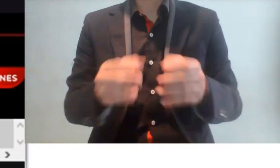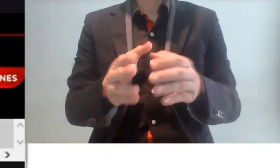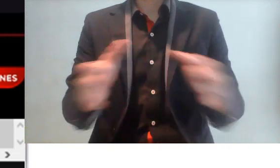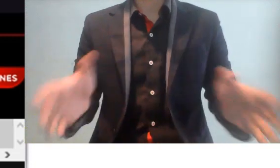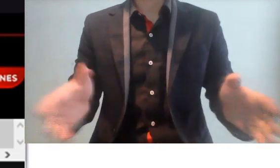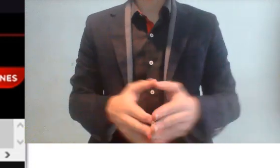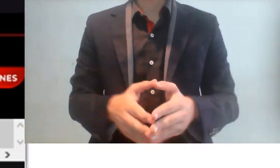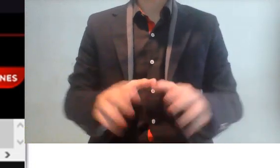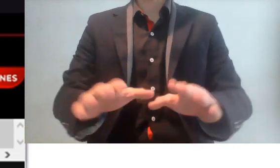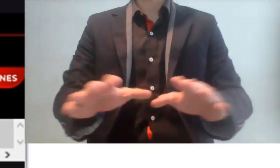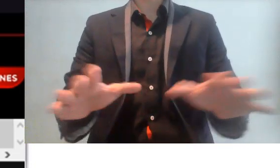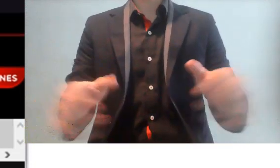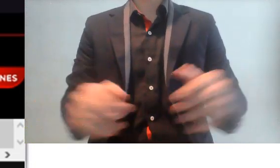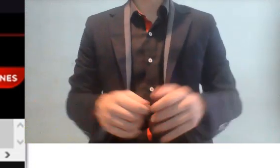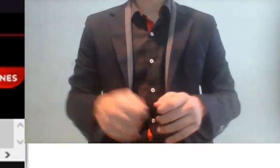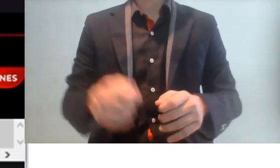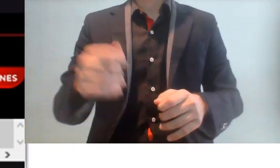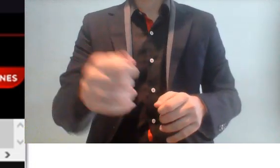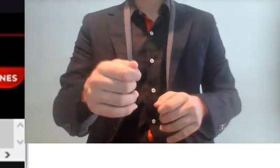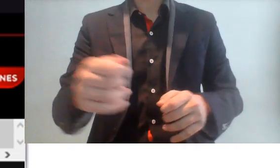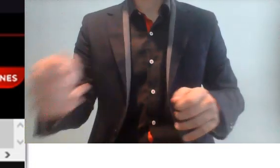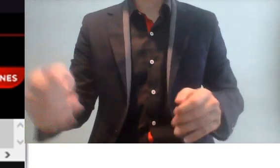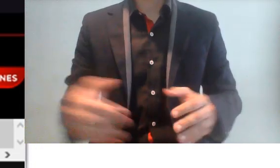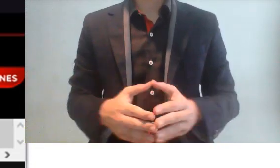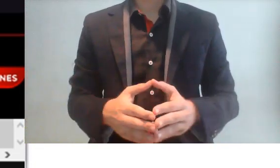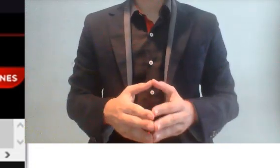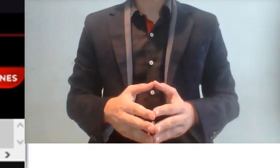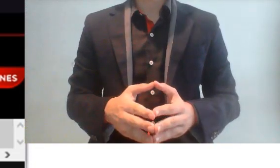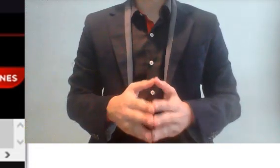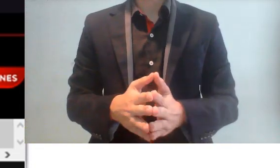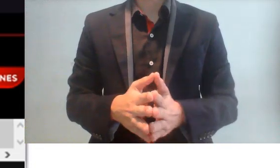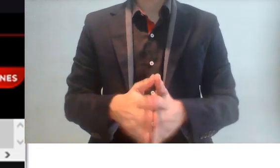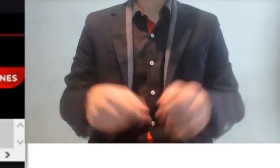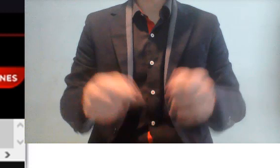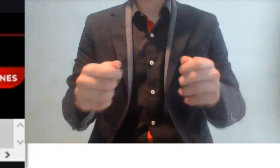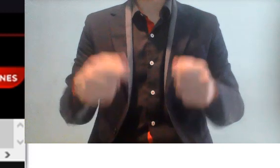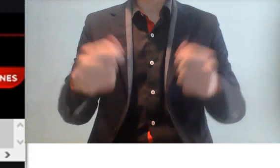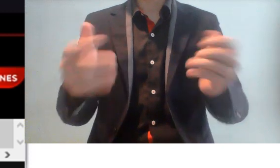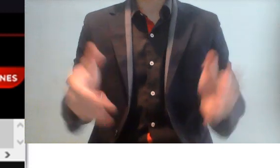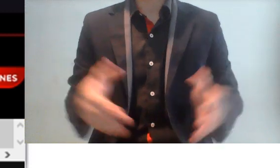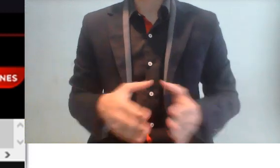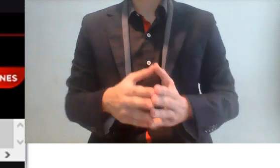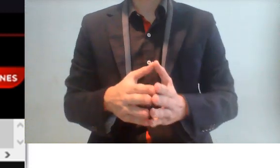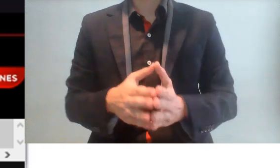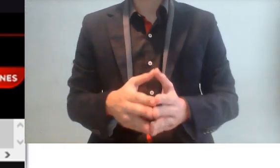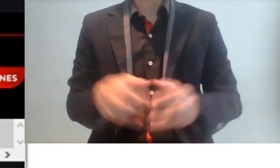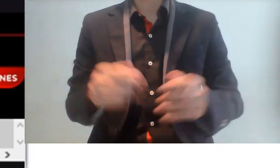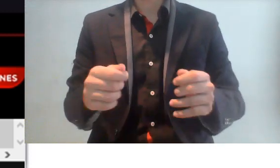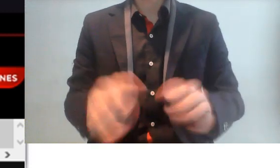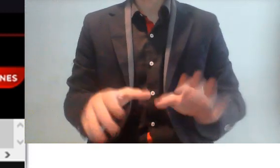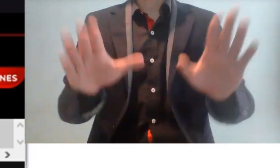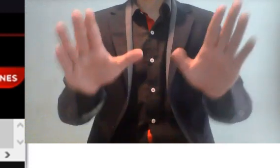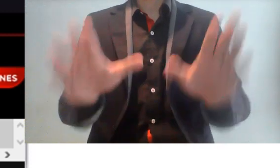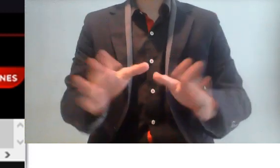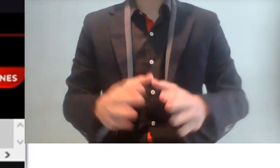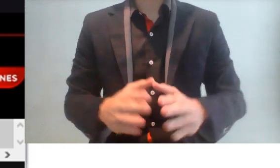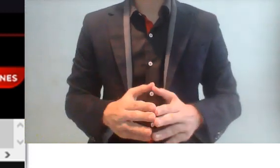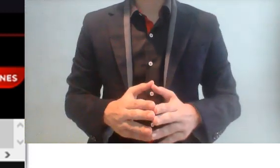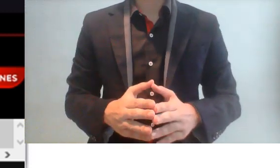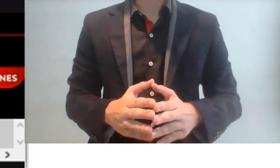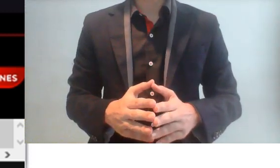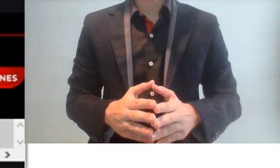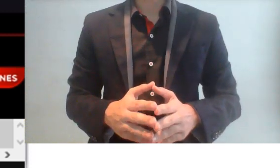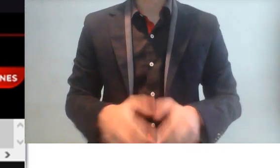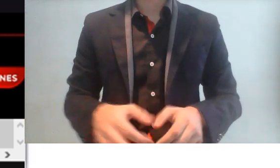Pensiones complementarias, no para pensiones que las personas regularmente trabajan toda su vida y de ahí sacan, pues, de la pensión. no, no. Estas